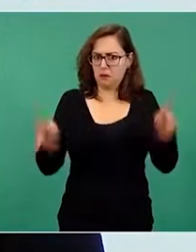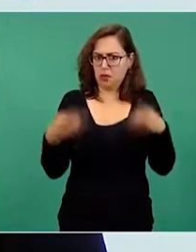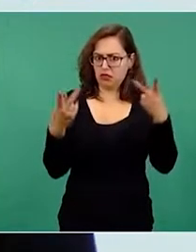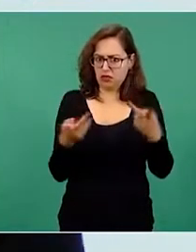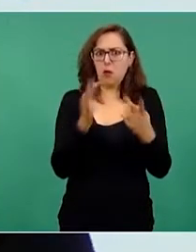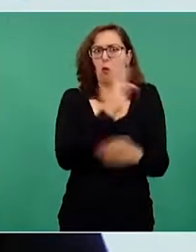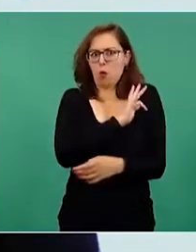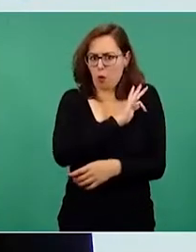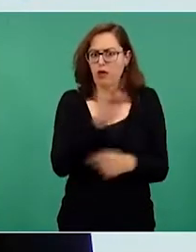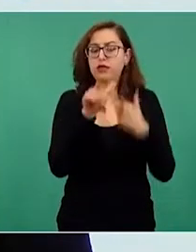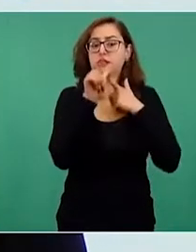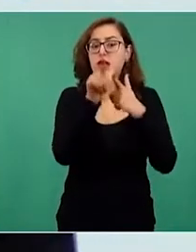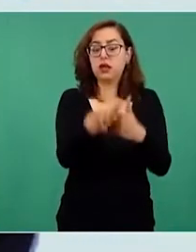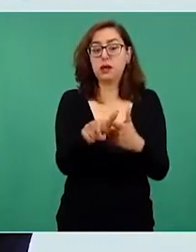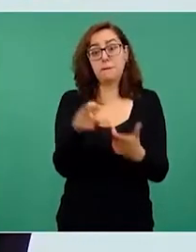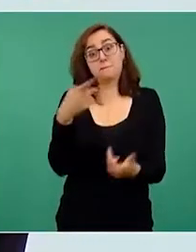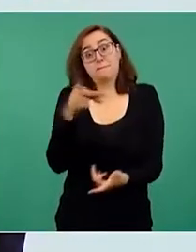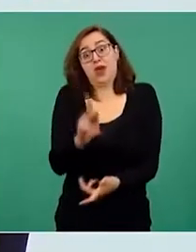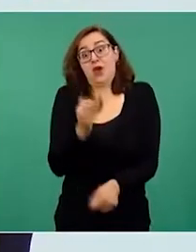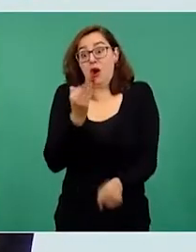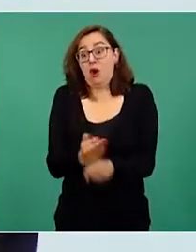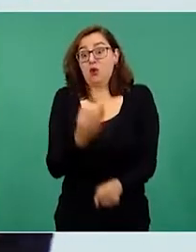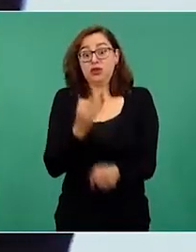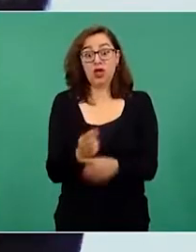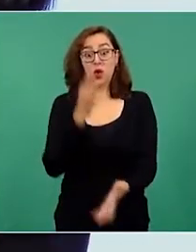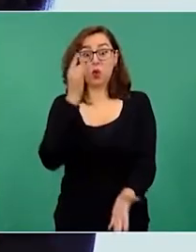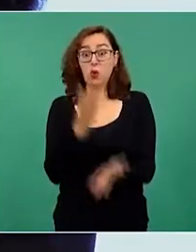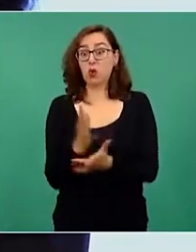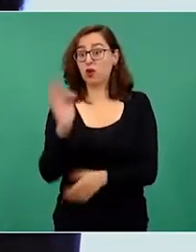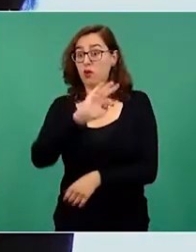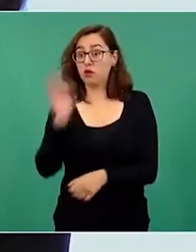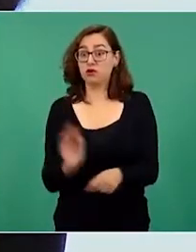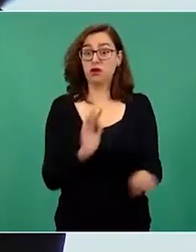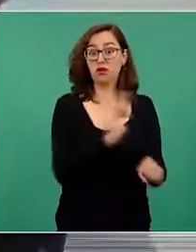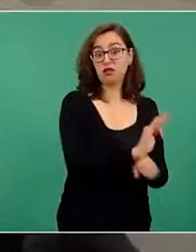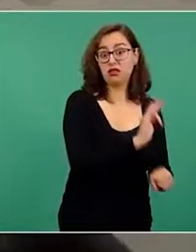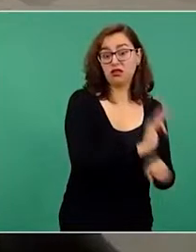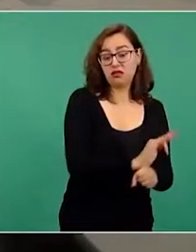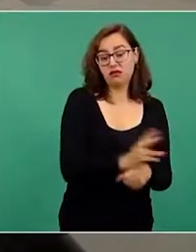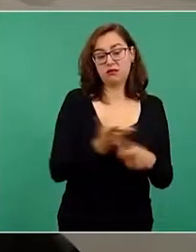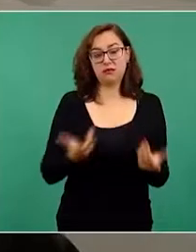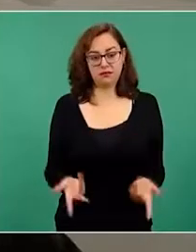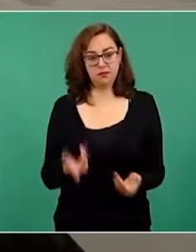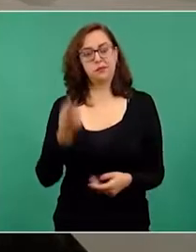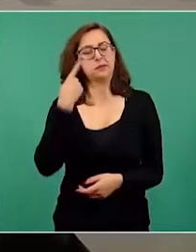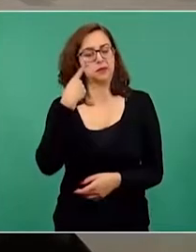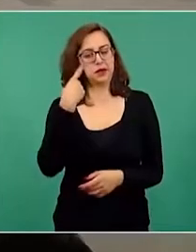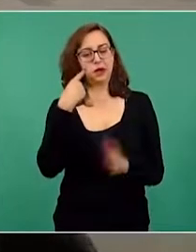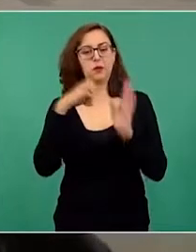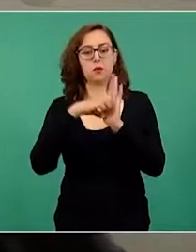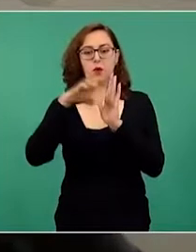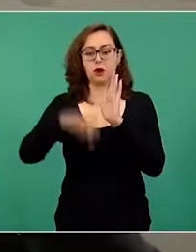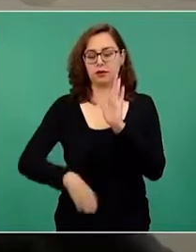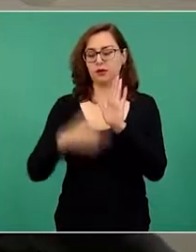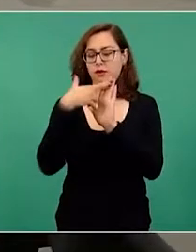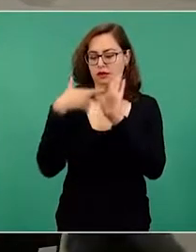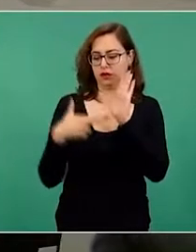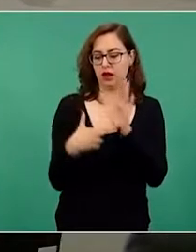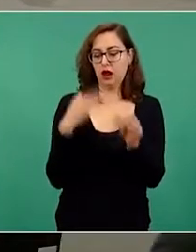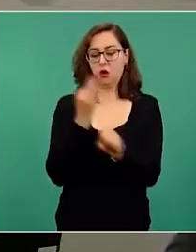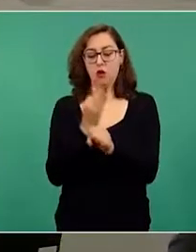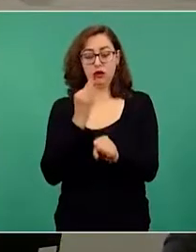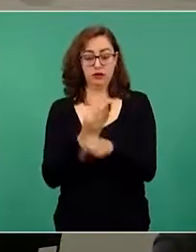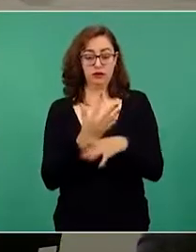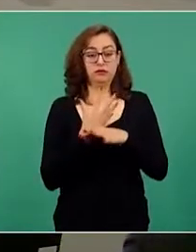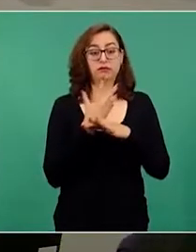favorecen a las empresas privadas. Por ejemplo, las reglas actuales privilegian la compra de energía a